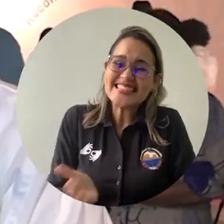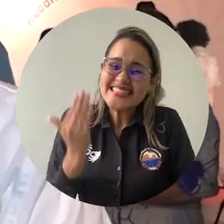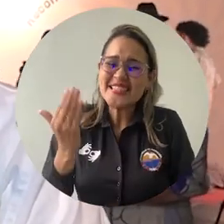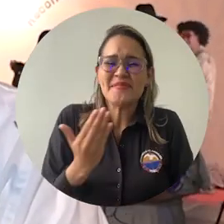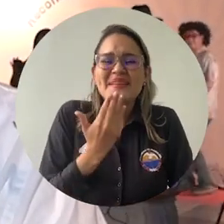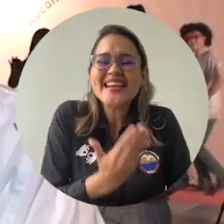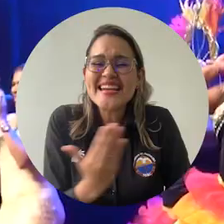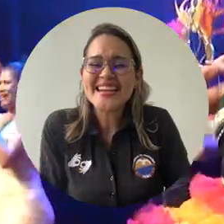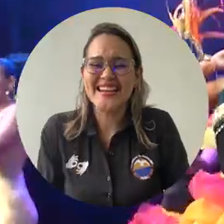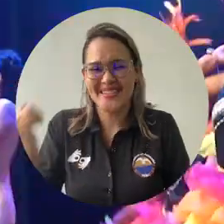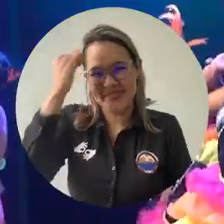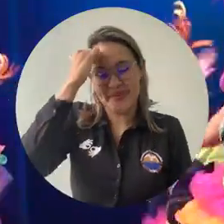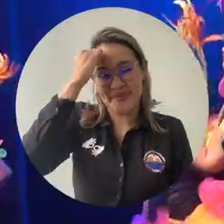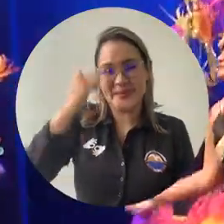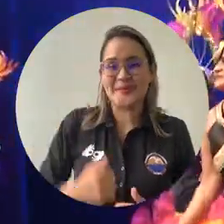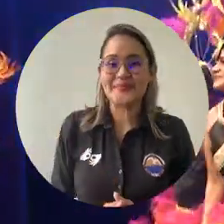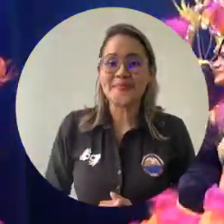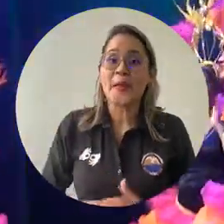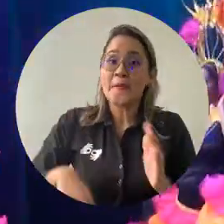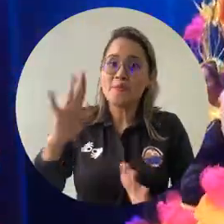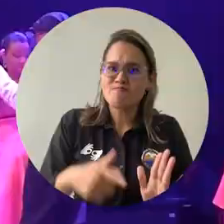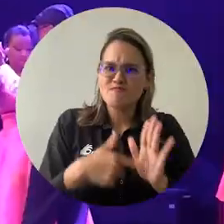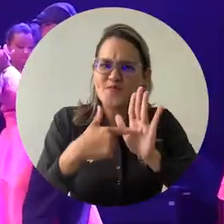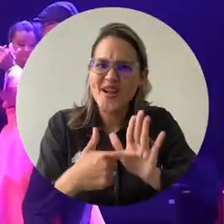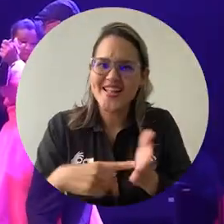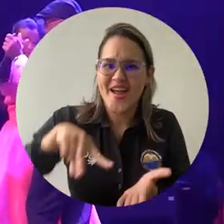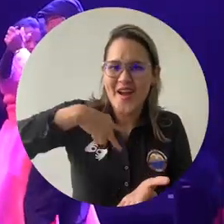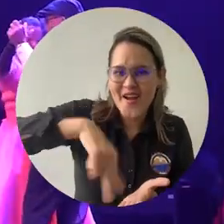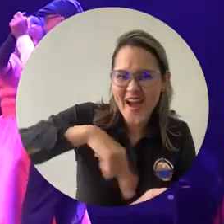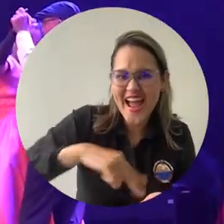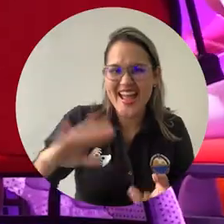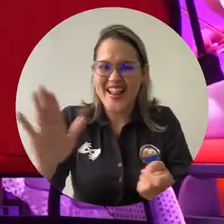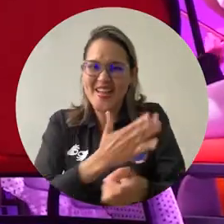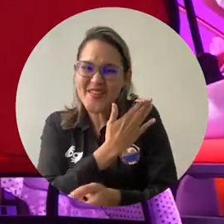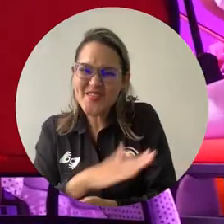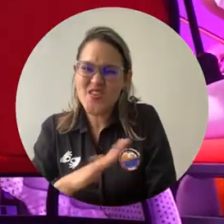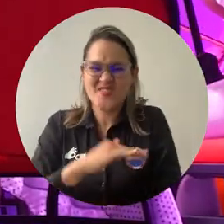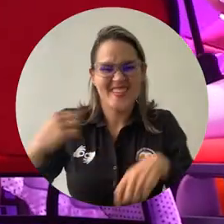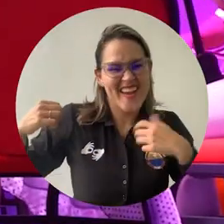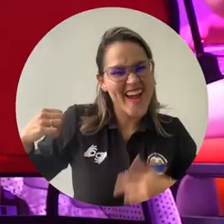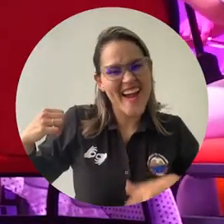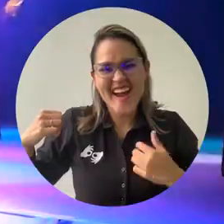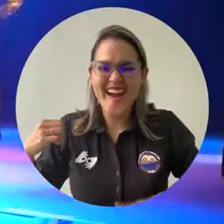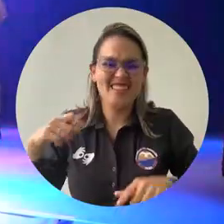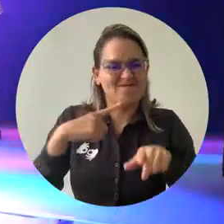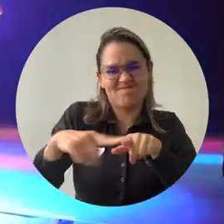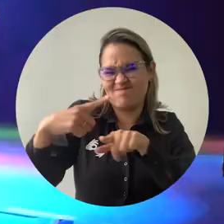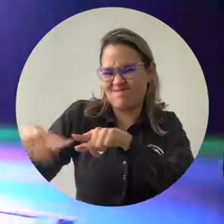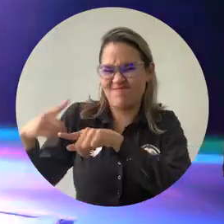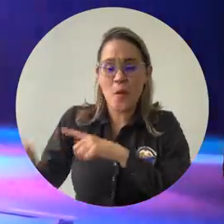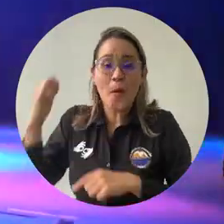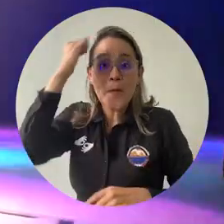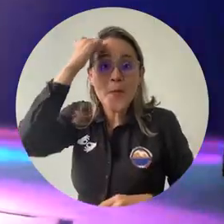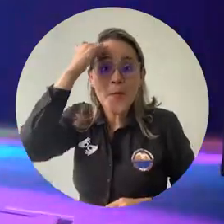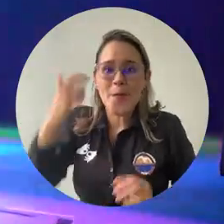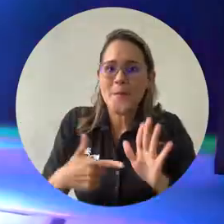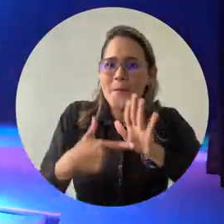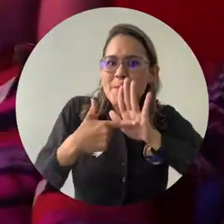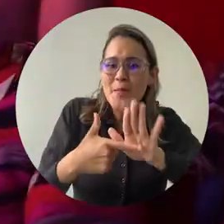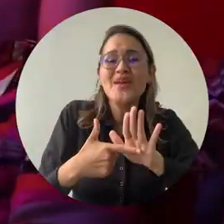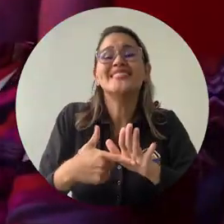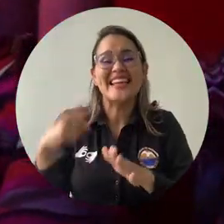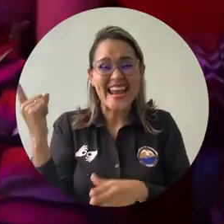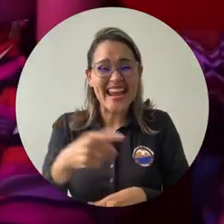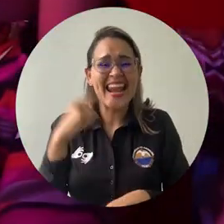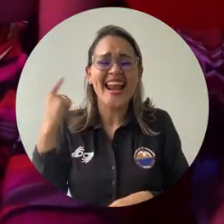agradecerles a los profesores. Hubo presentaciones de baile, canto e instrumentos en vivo interpretadas por docentes que llenaron de alegría